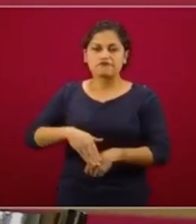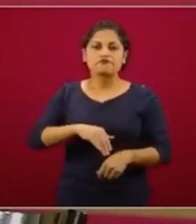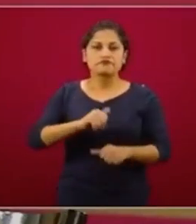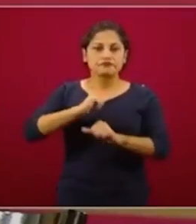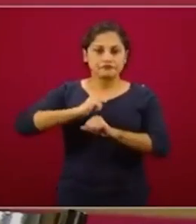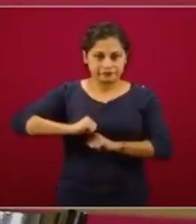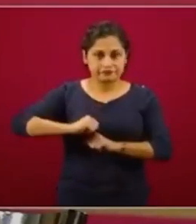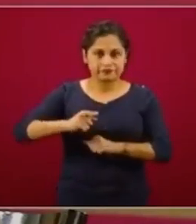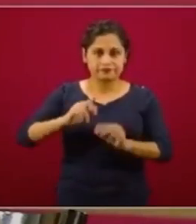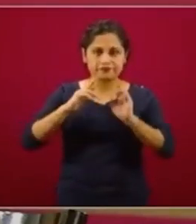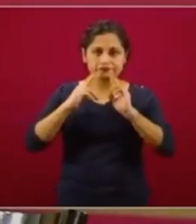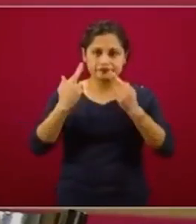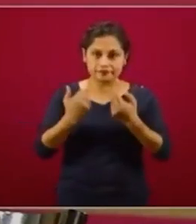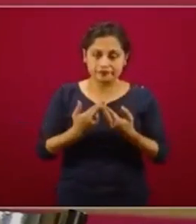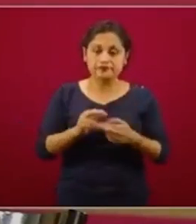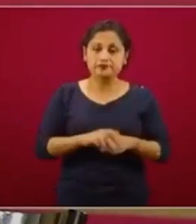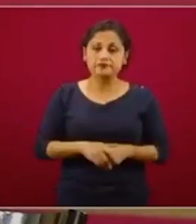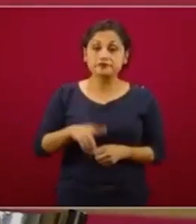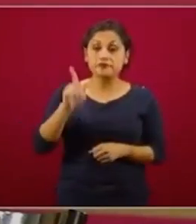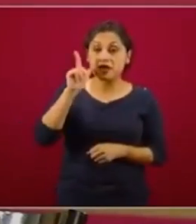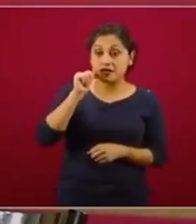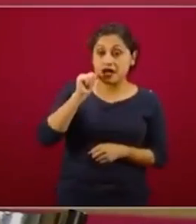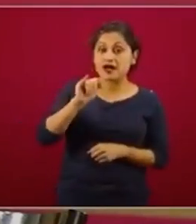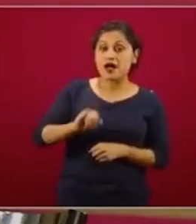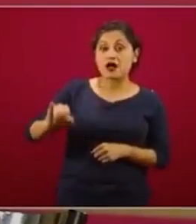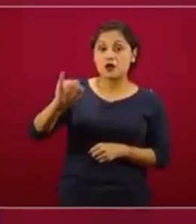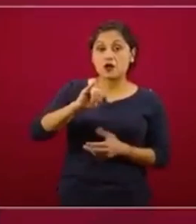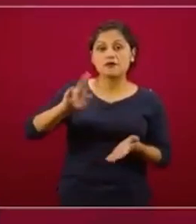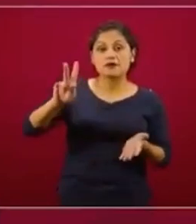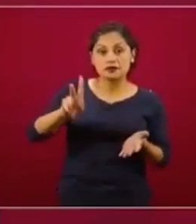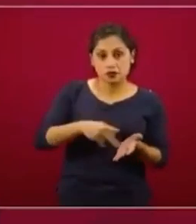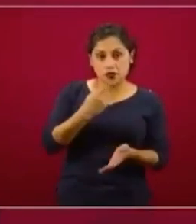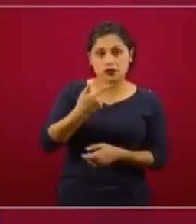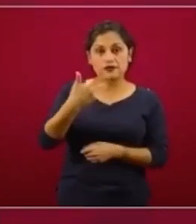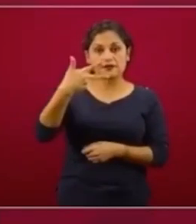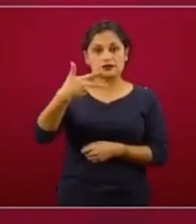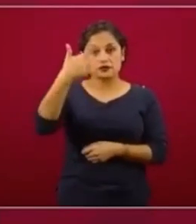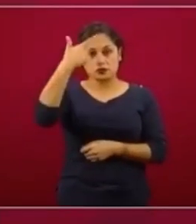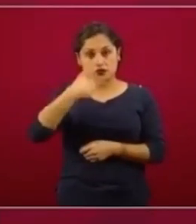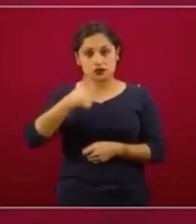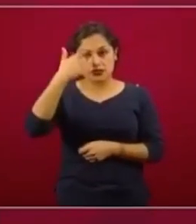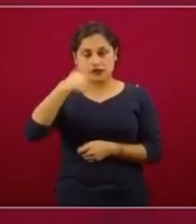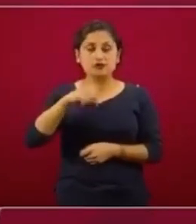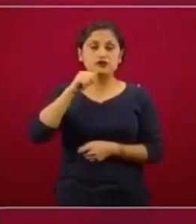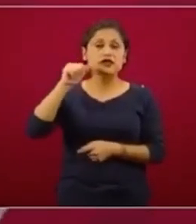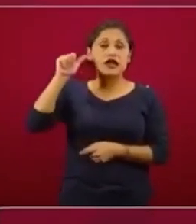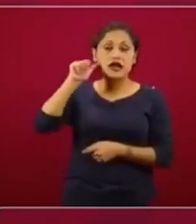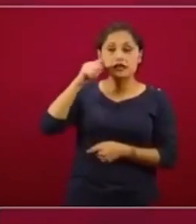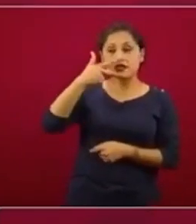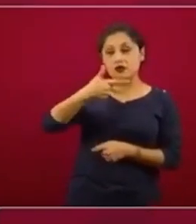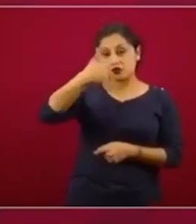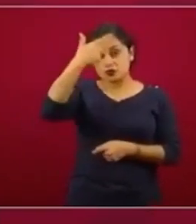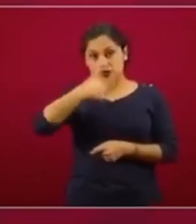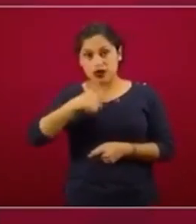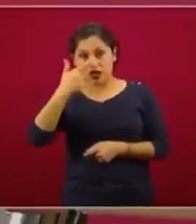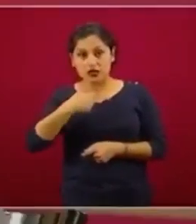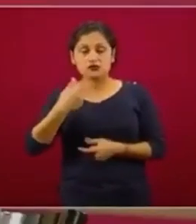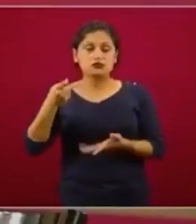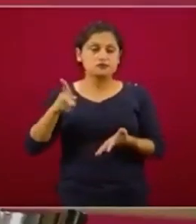Mañana jueves se nos volvió a citar a las ocho de la noche, de manera anóloga a lo ayer a las ocho de la noche, y es una reunión